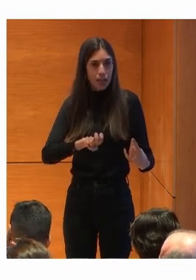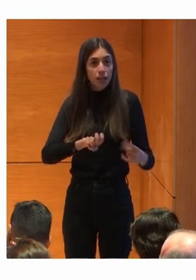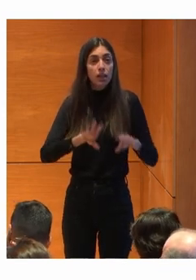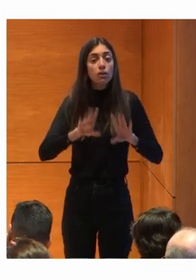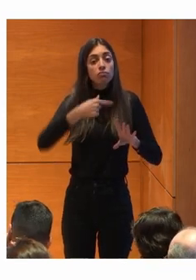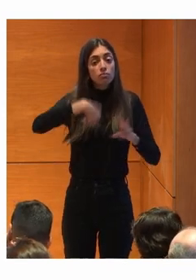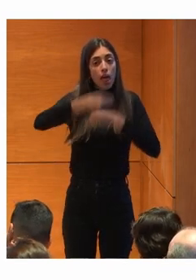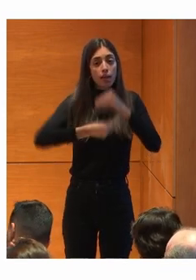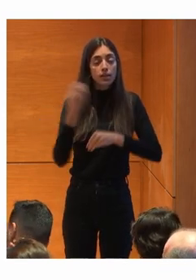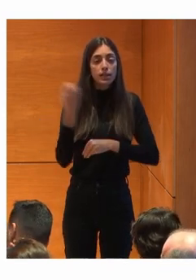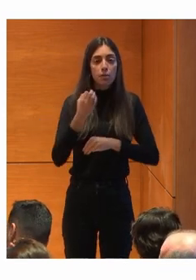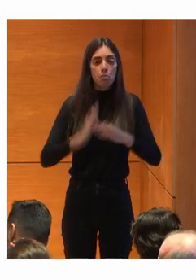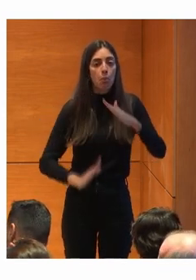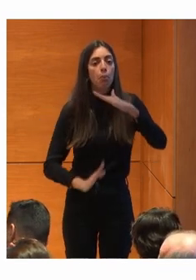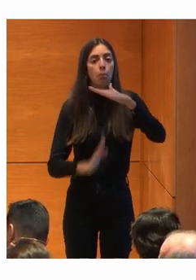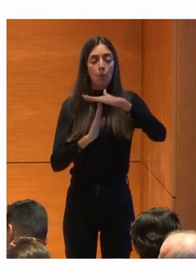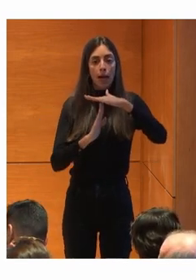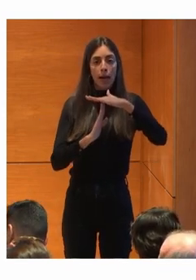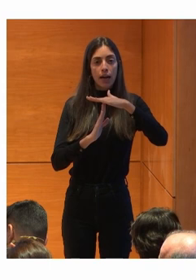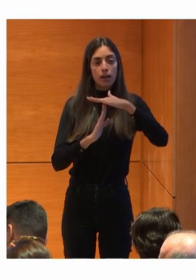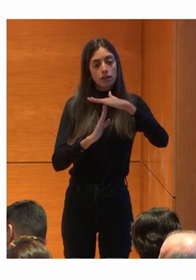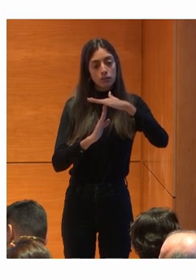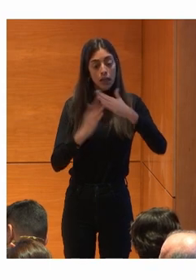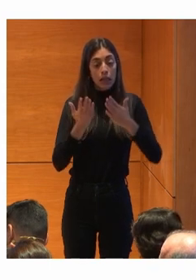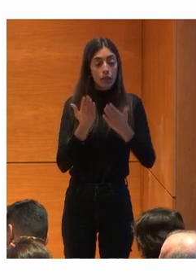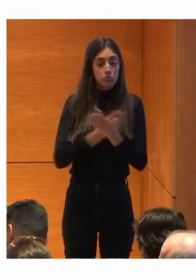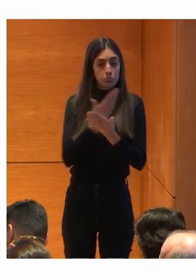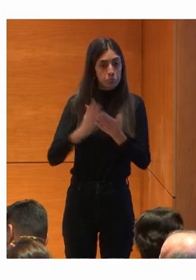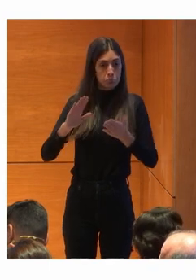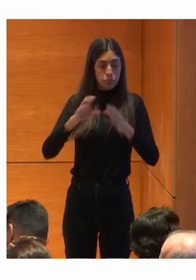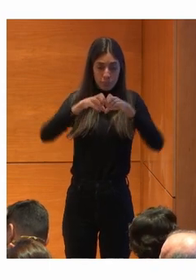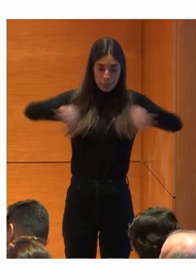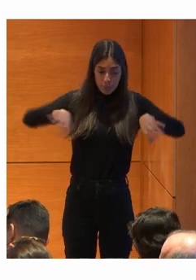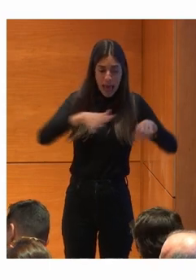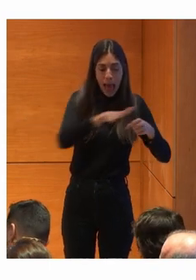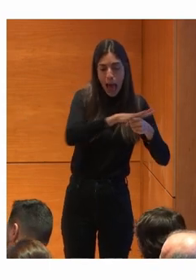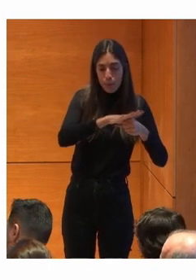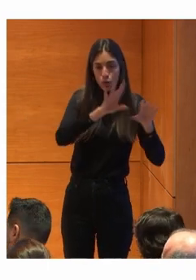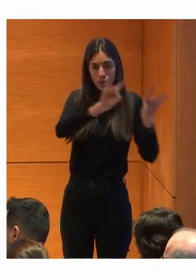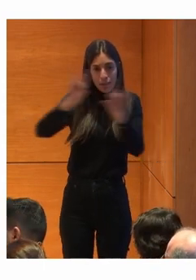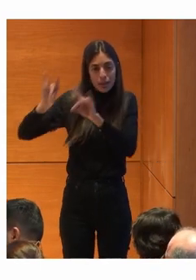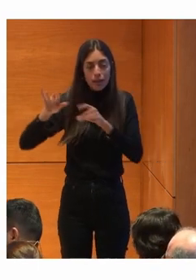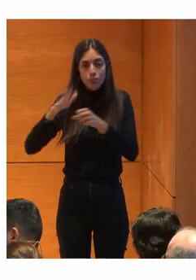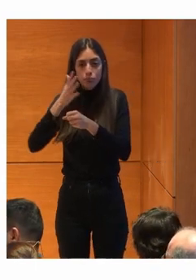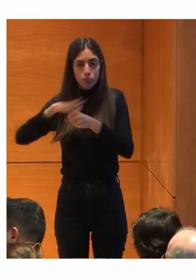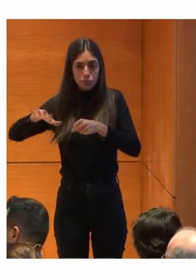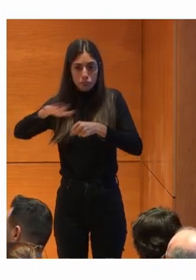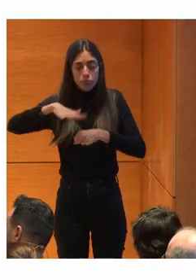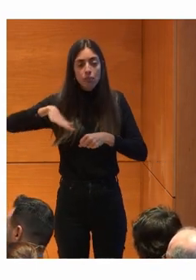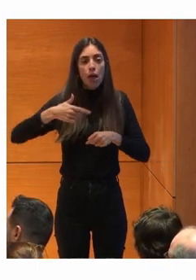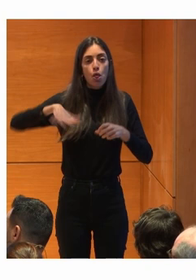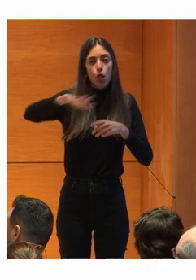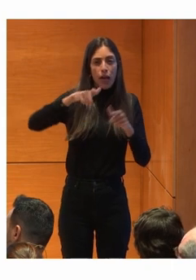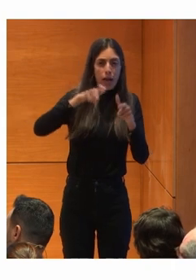Fue parar Hacer una diseminación En diferentes ámbitos Territoriales En grandes municipios Zonas